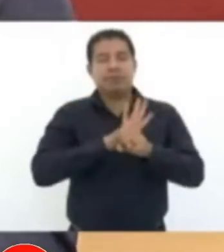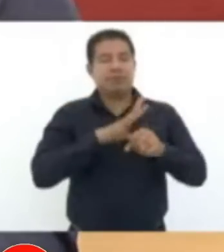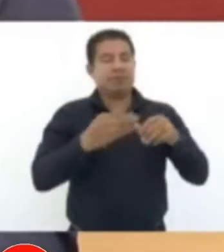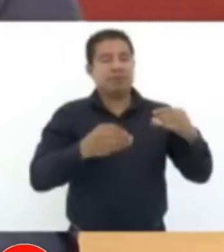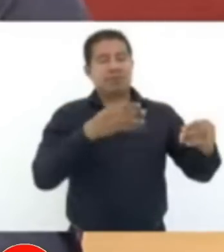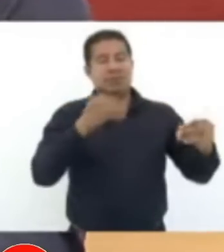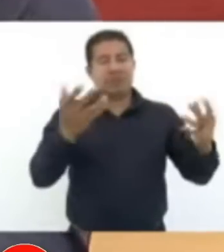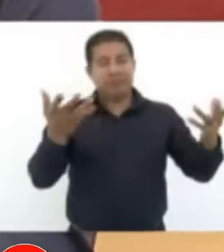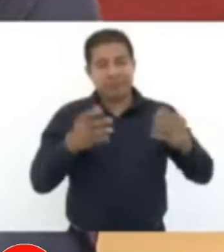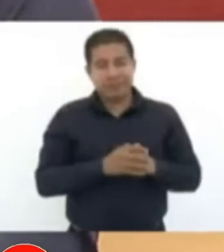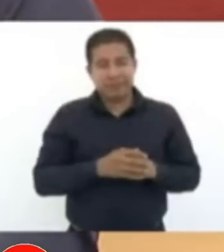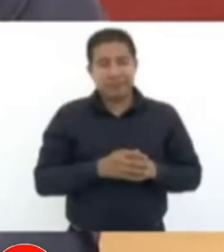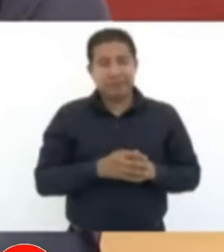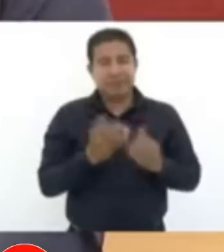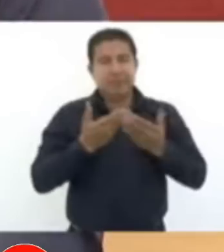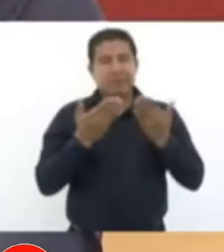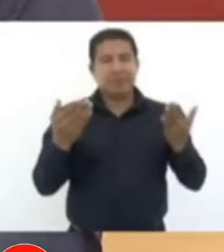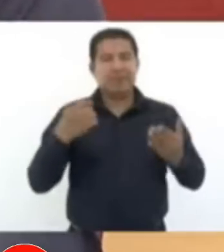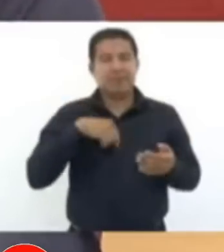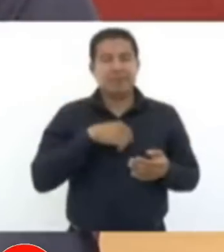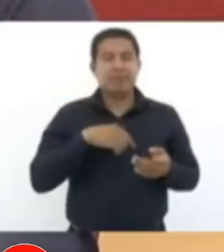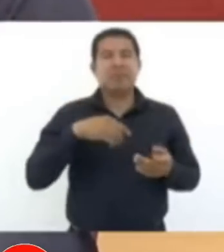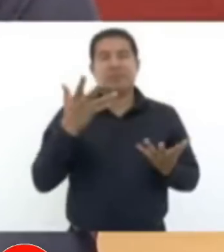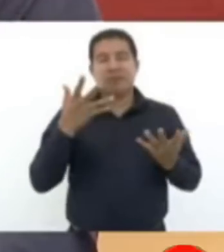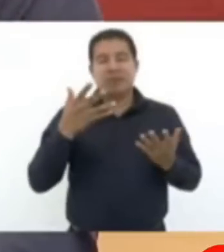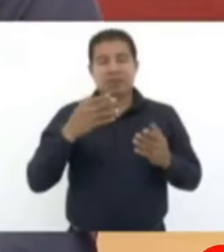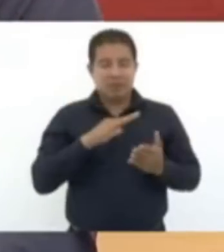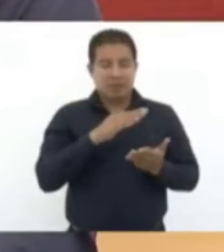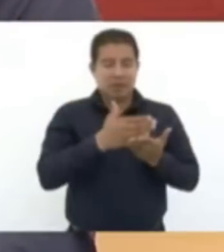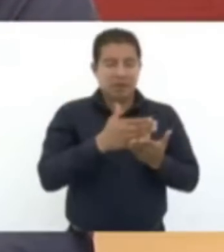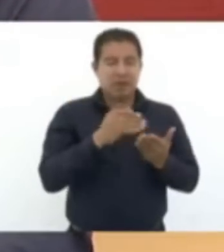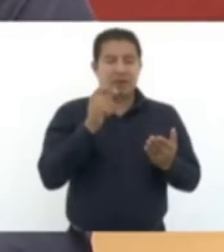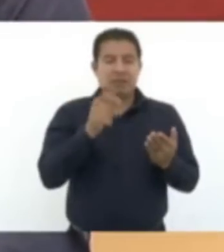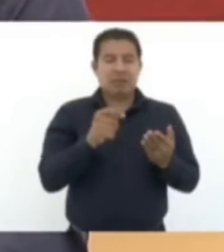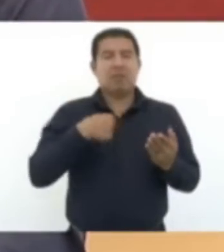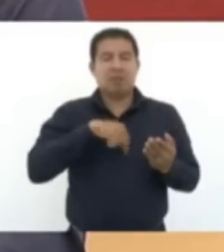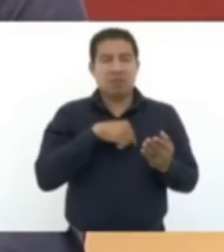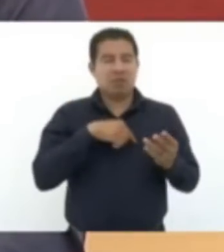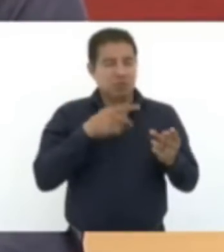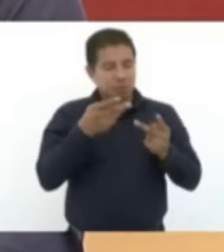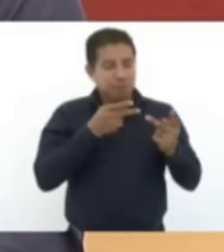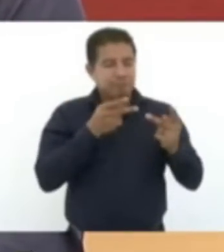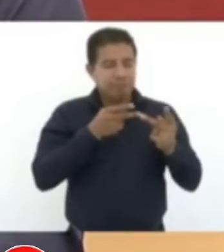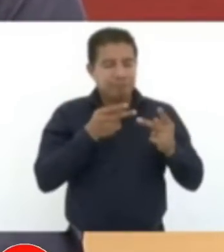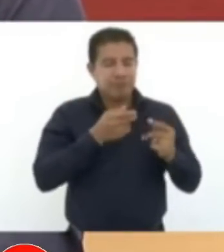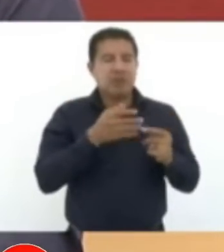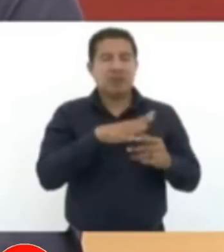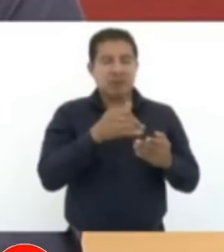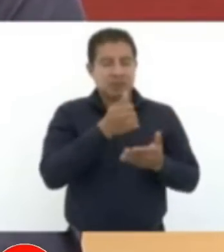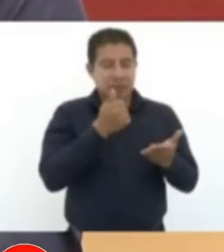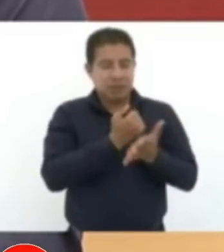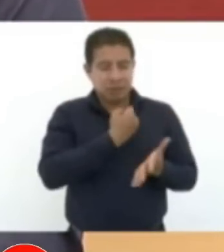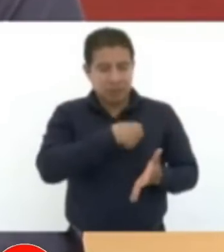detener el plan de rehabilitar los centros de salud, los hospitales,